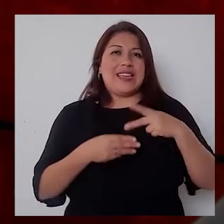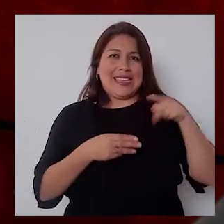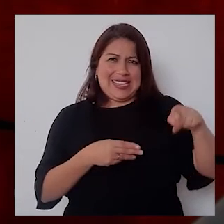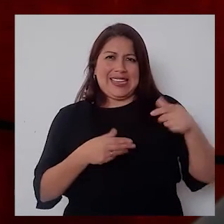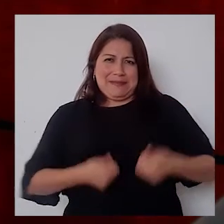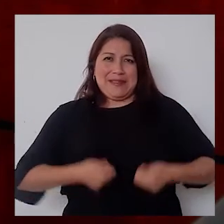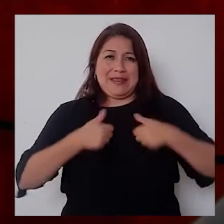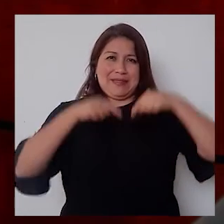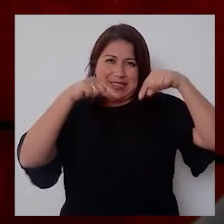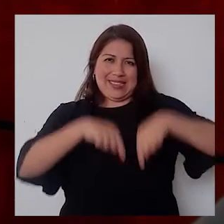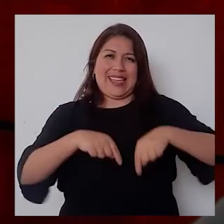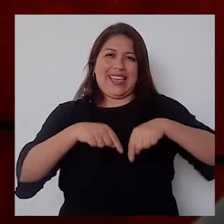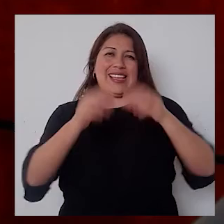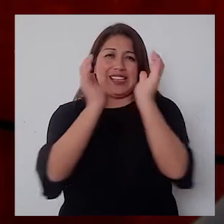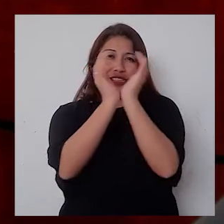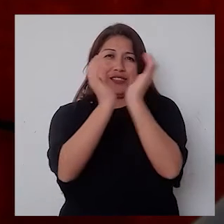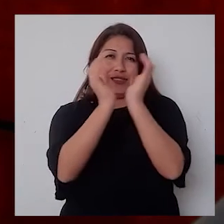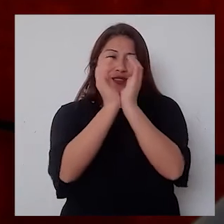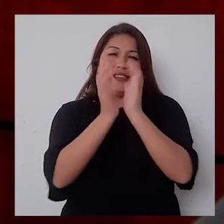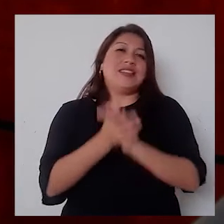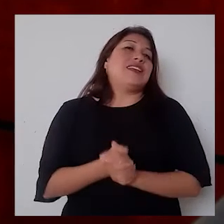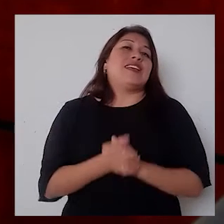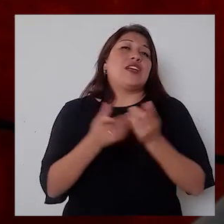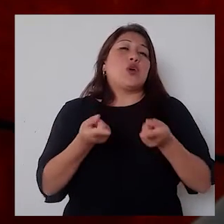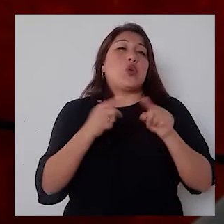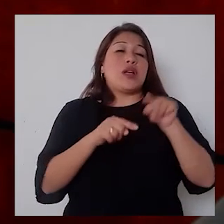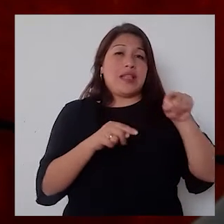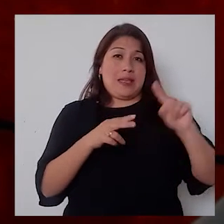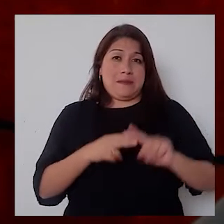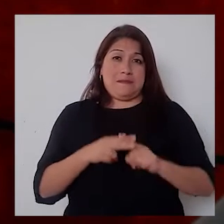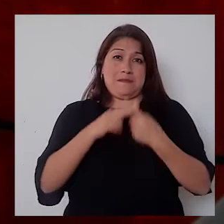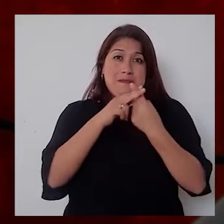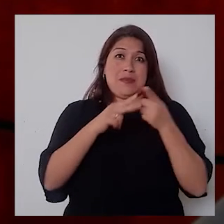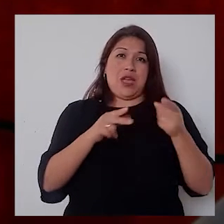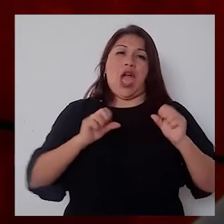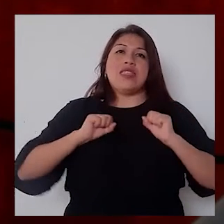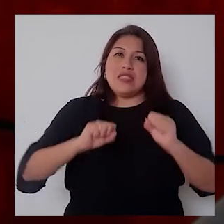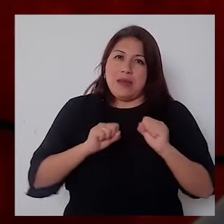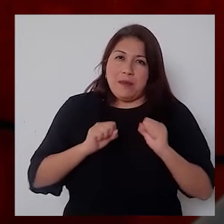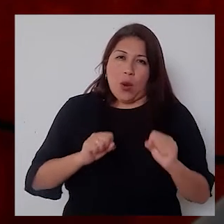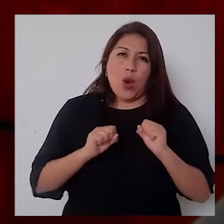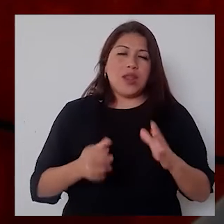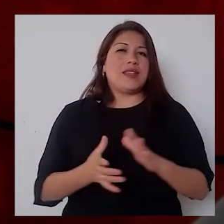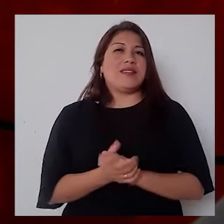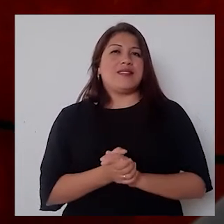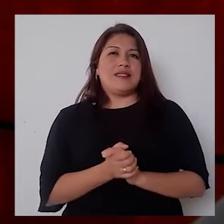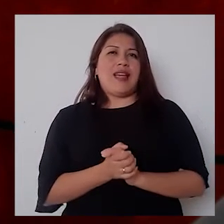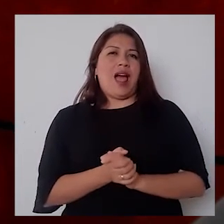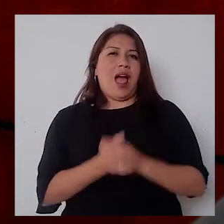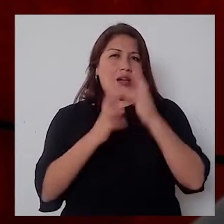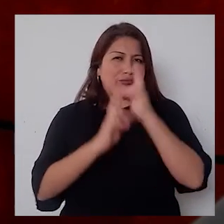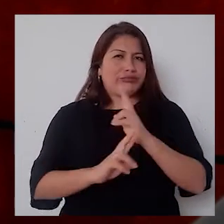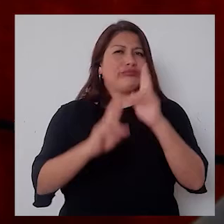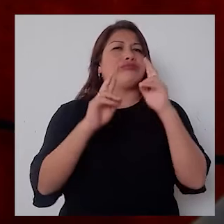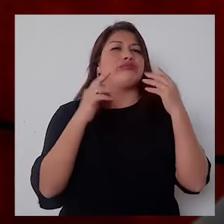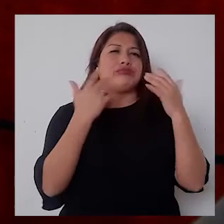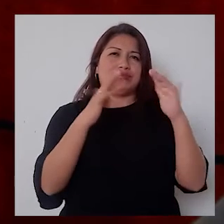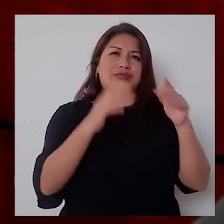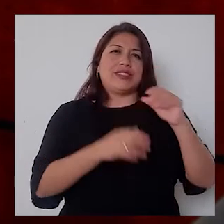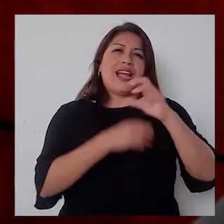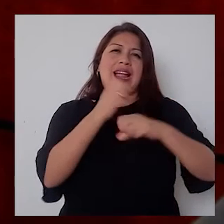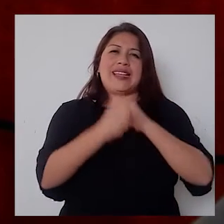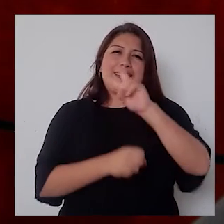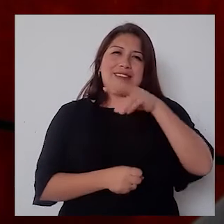Ella cuando tuvo sus primeros laudos deportivos la condecoramos el año 2019